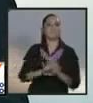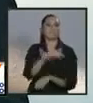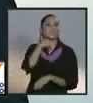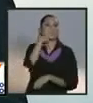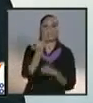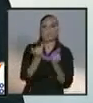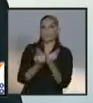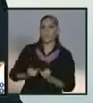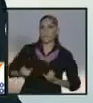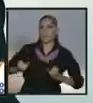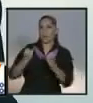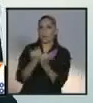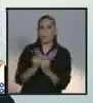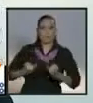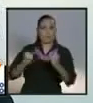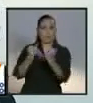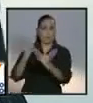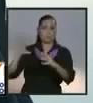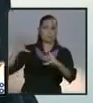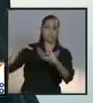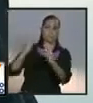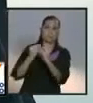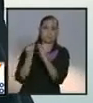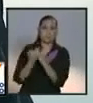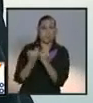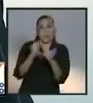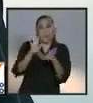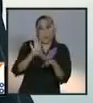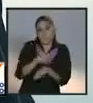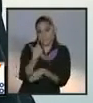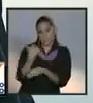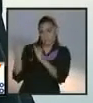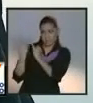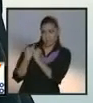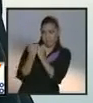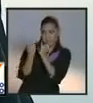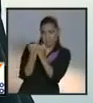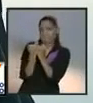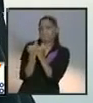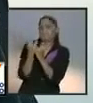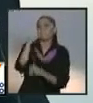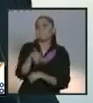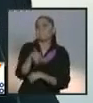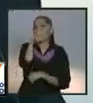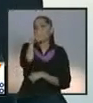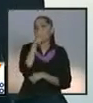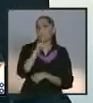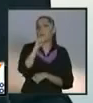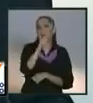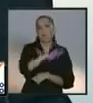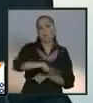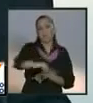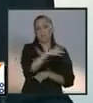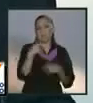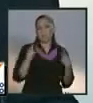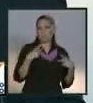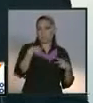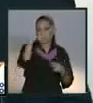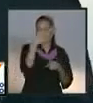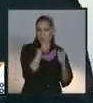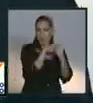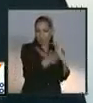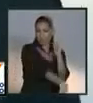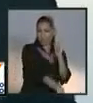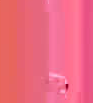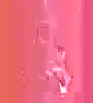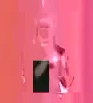a ellos, aunque le vaya mal al pueblo, aunque le vaya mal a la nación, siempre les va bien. Por eso quiero explicar en